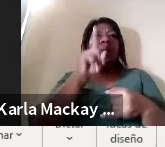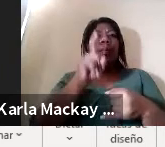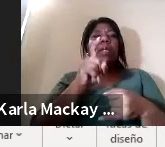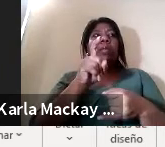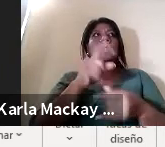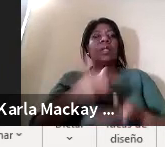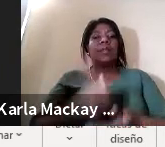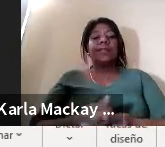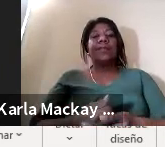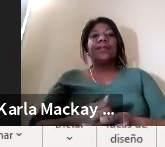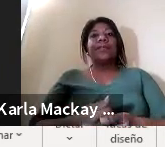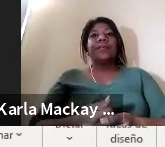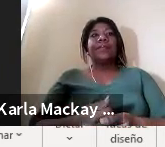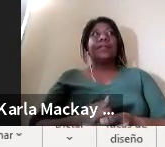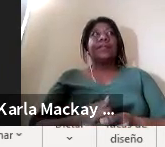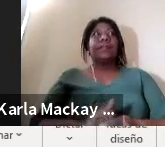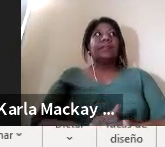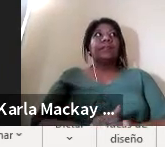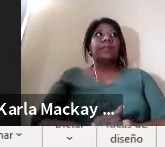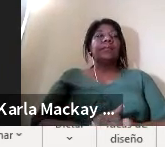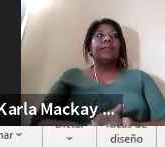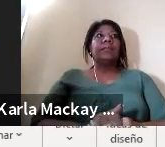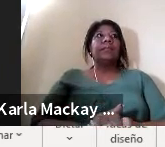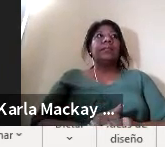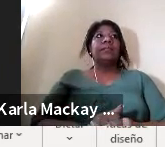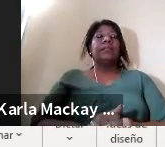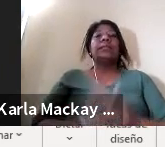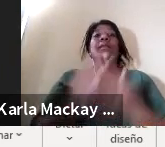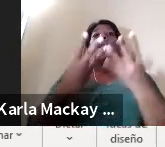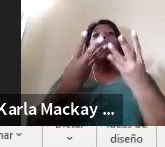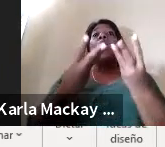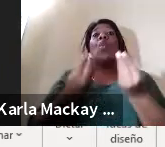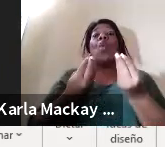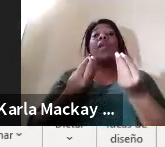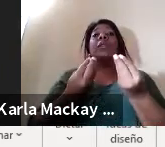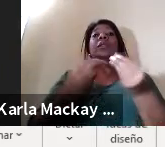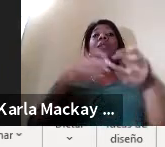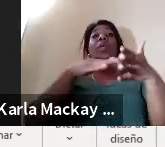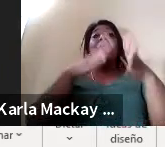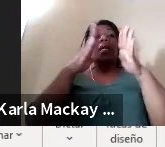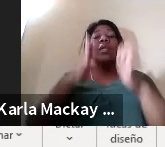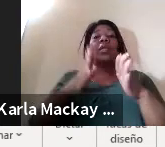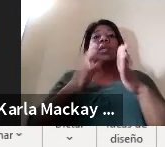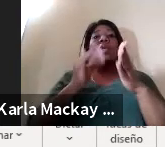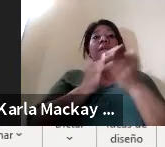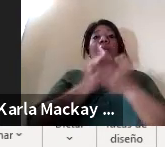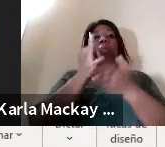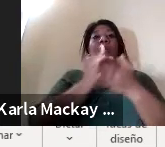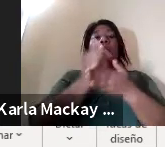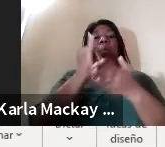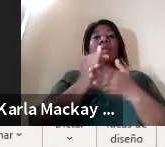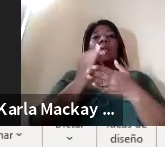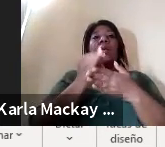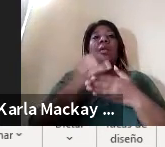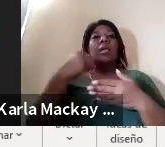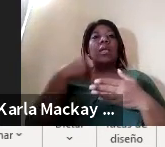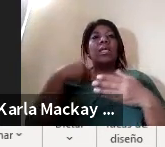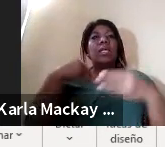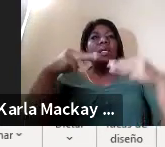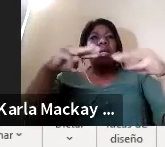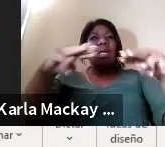la cantidad de investigadores y de estudiantes que han utilizado la estrategia